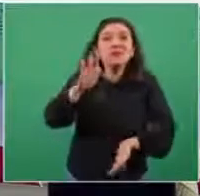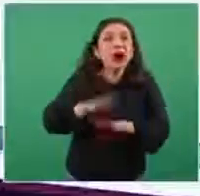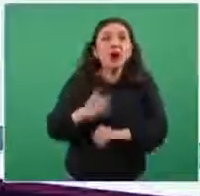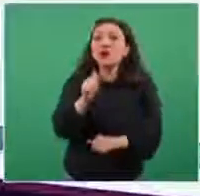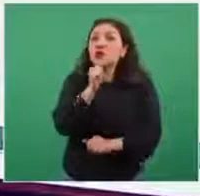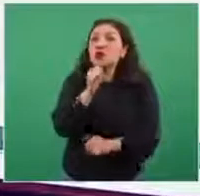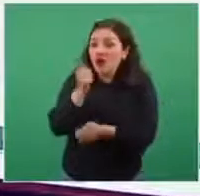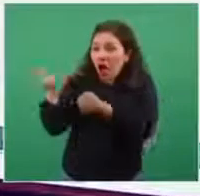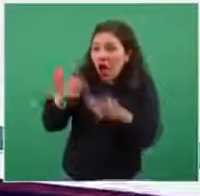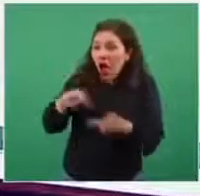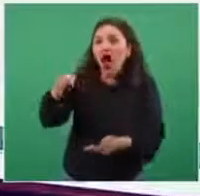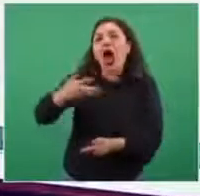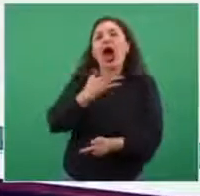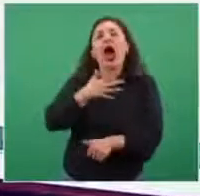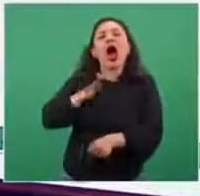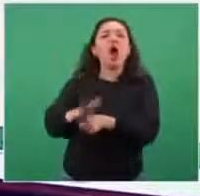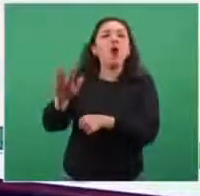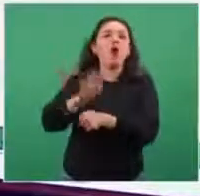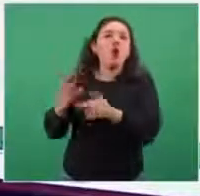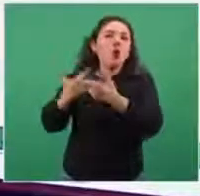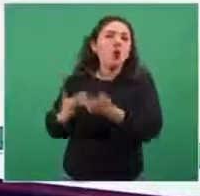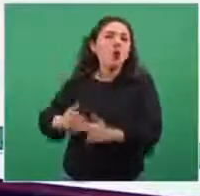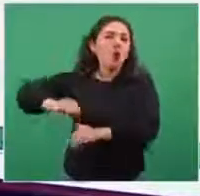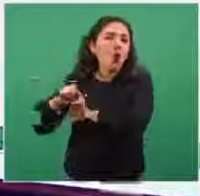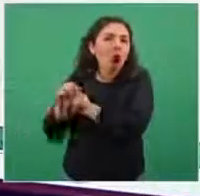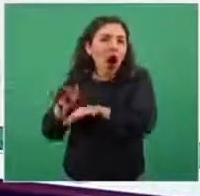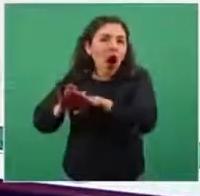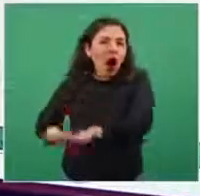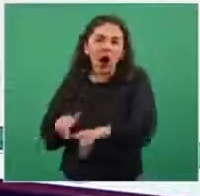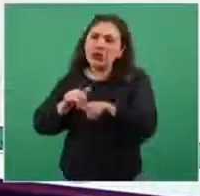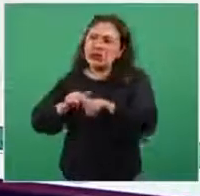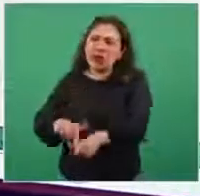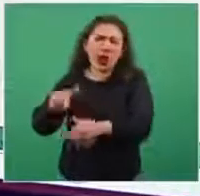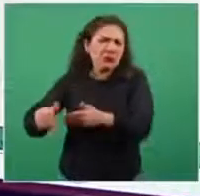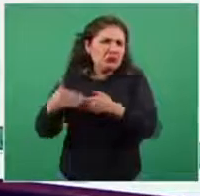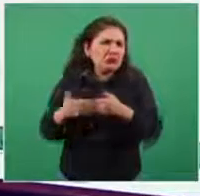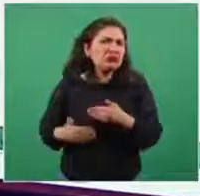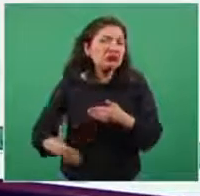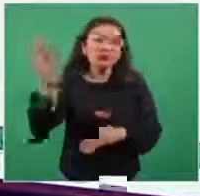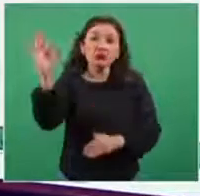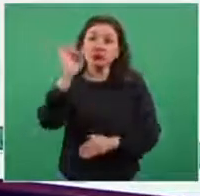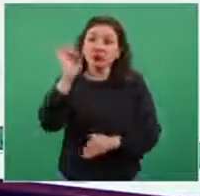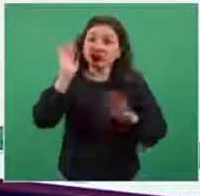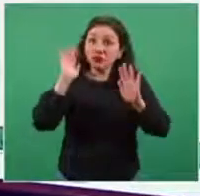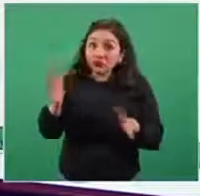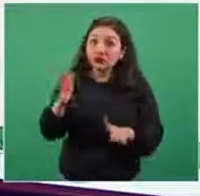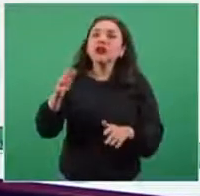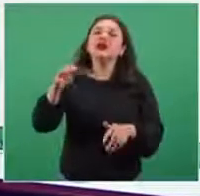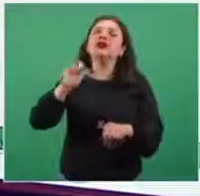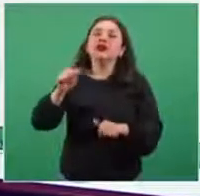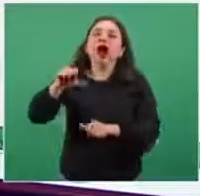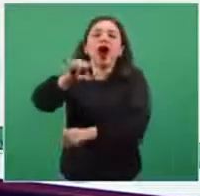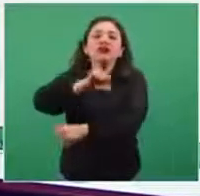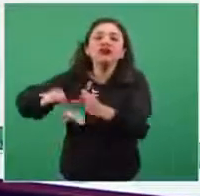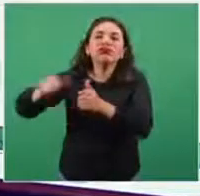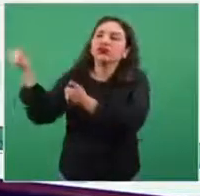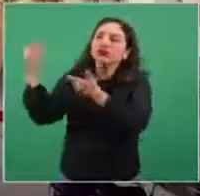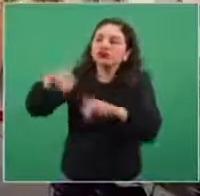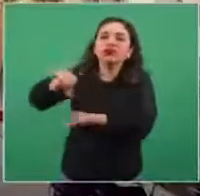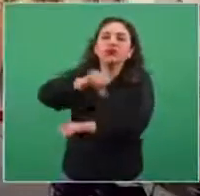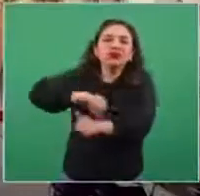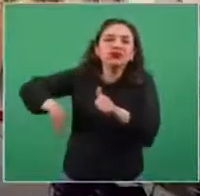un desplazamiento de estas dosis. Ahí siguen, ahí seguirán y en su momento se irán recambiando por las otras.